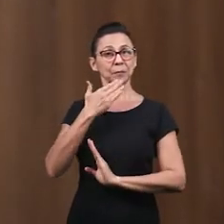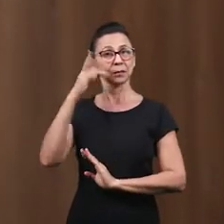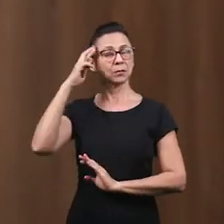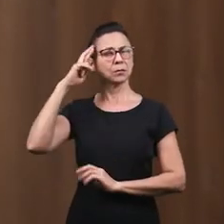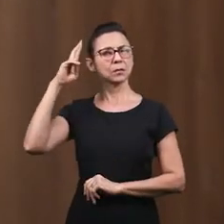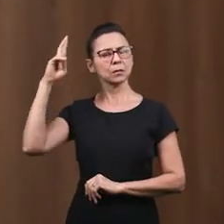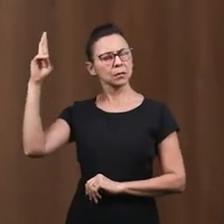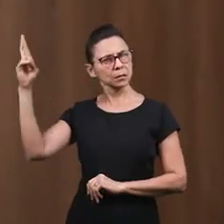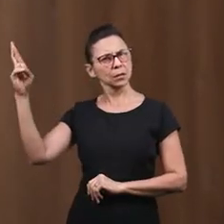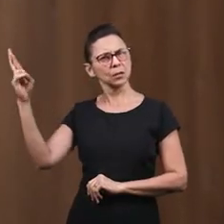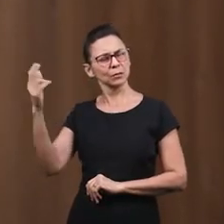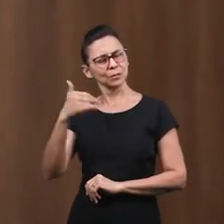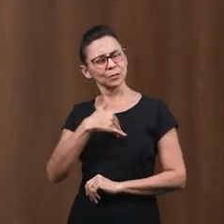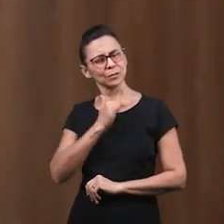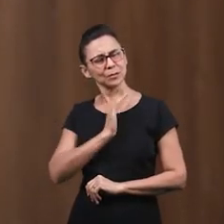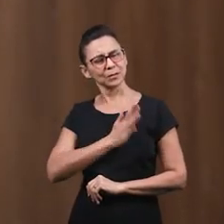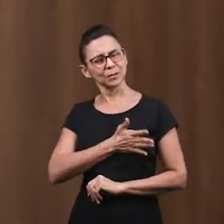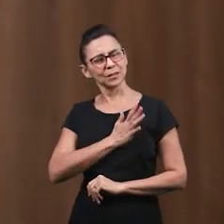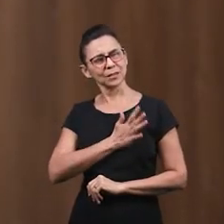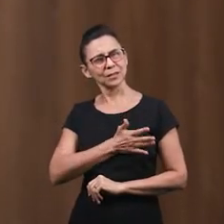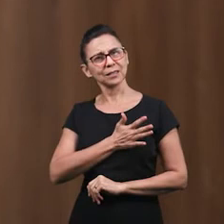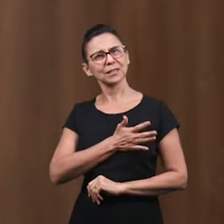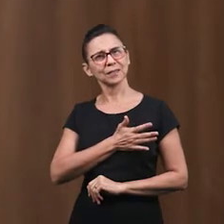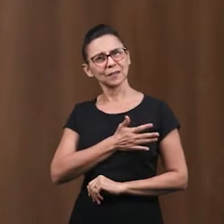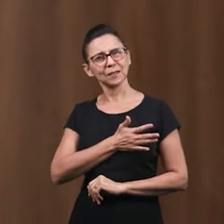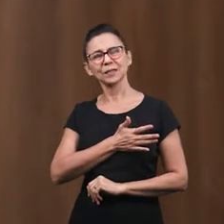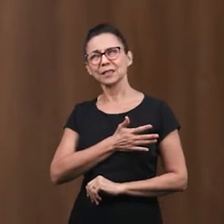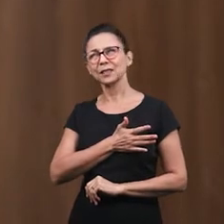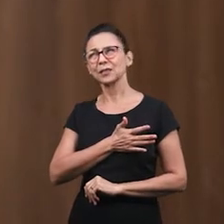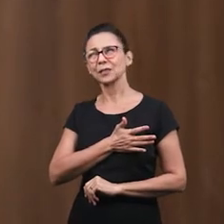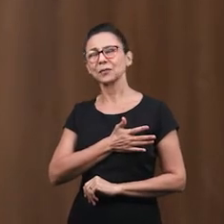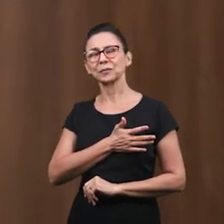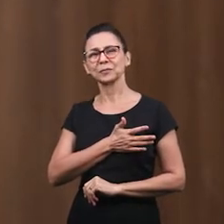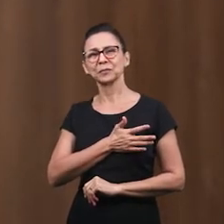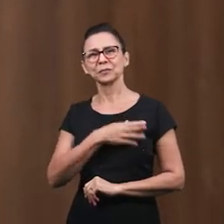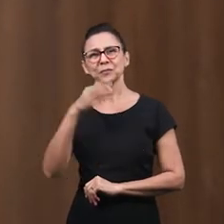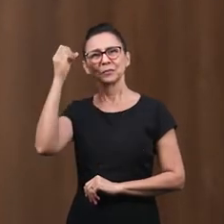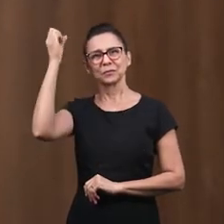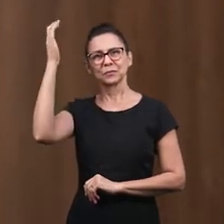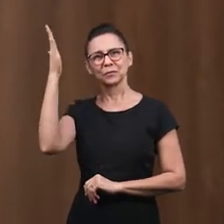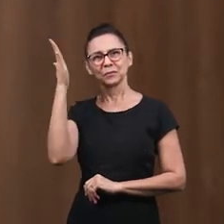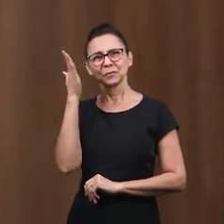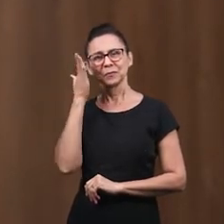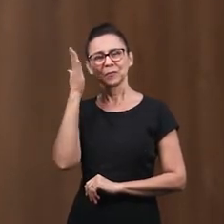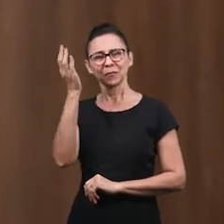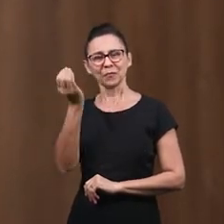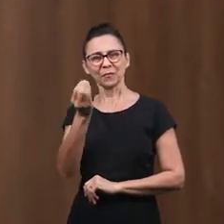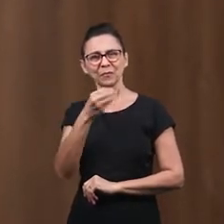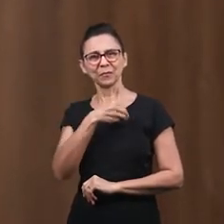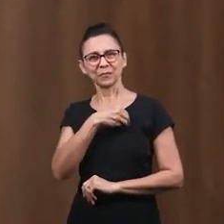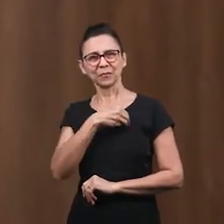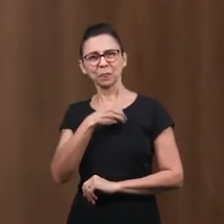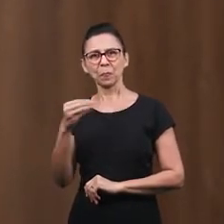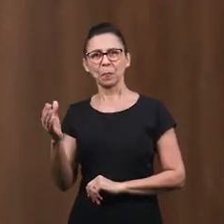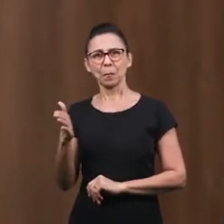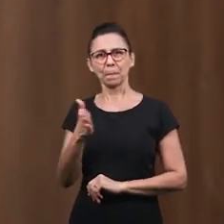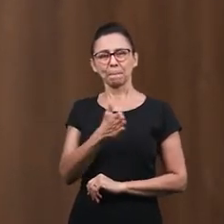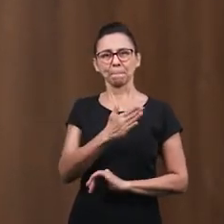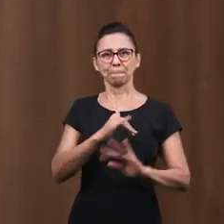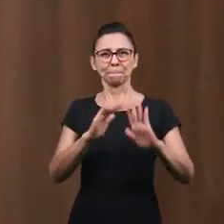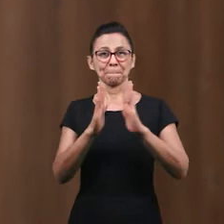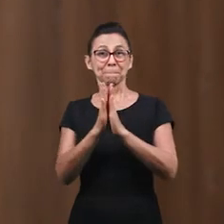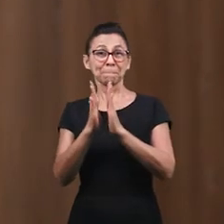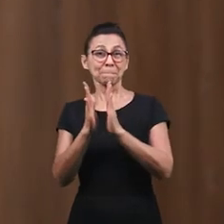Al Señor Pedir que el Señor Afirme en nuestro corazón Aquello que es Su revelación Señor Nosotros oramos A ti